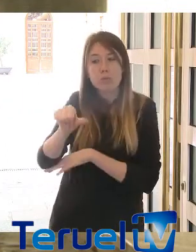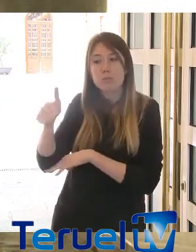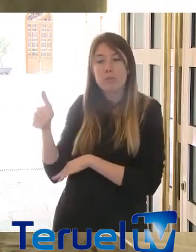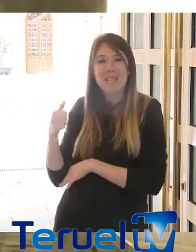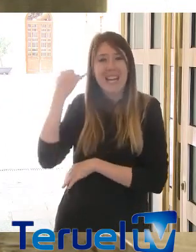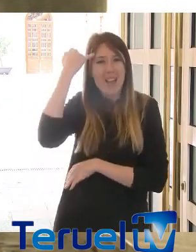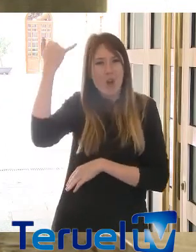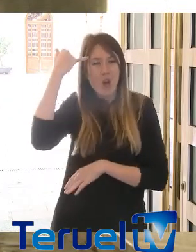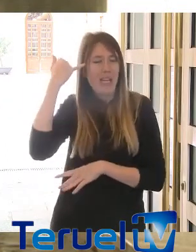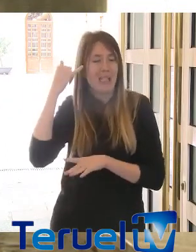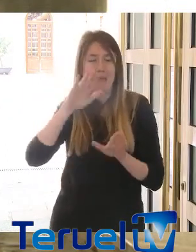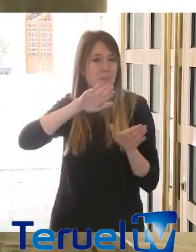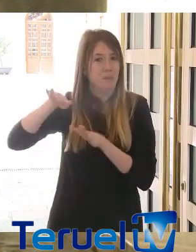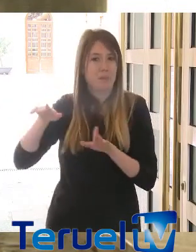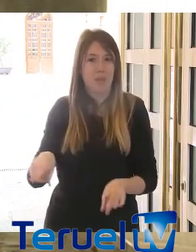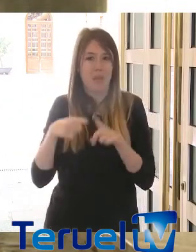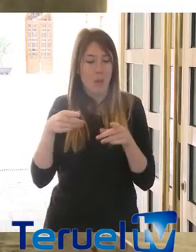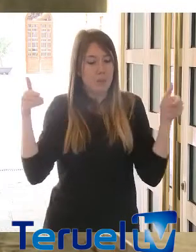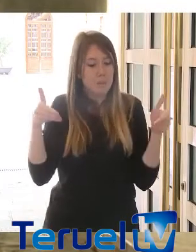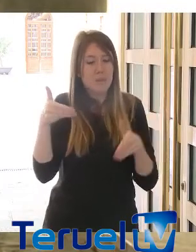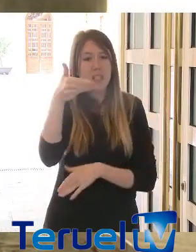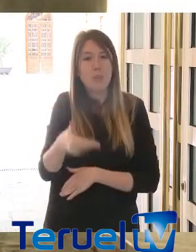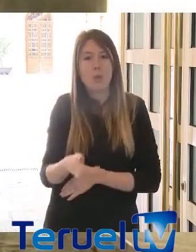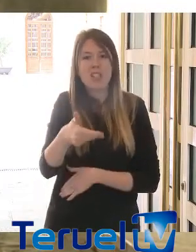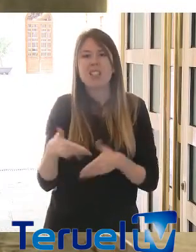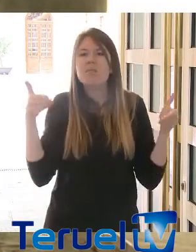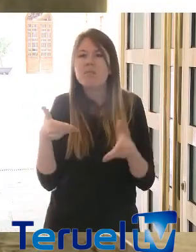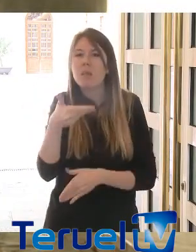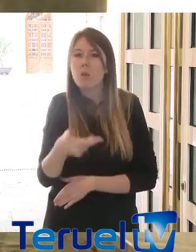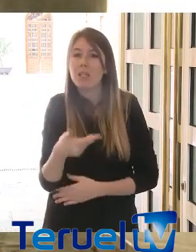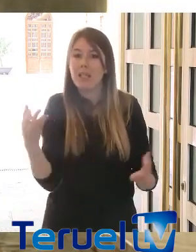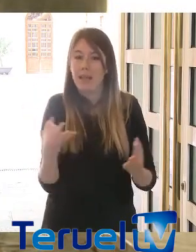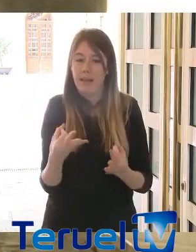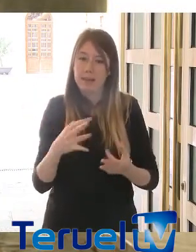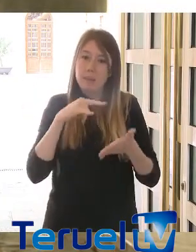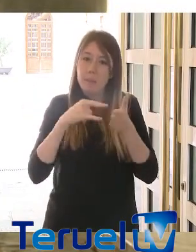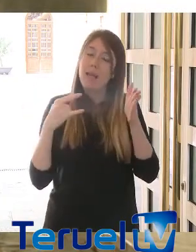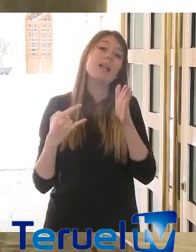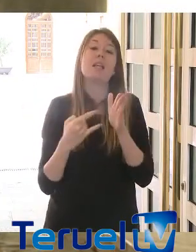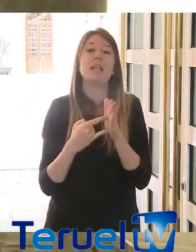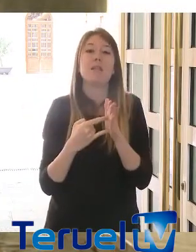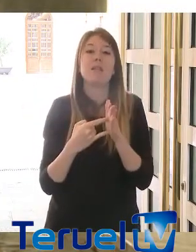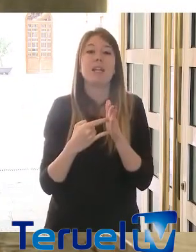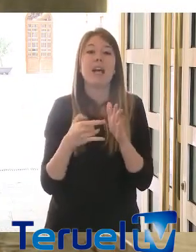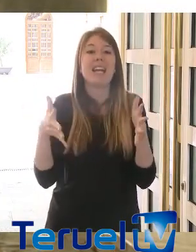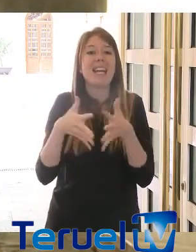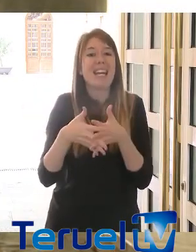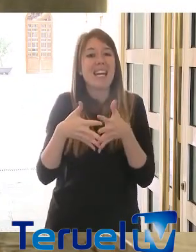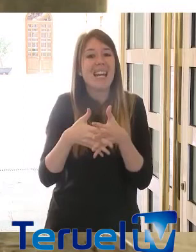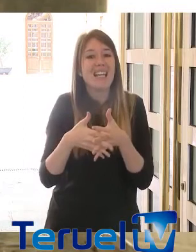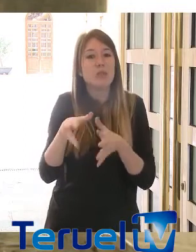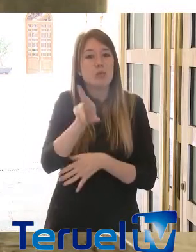muchas diferencias e yendo a lo importante. Ir a lo importante significa planificar una reestructuración,